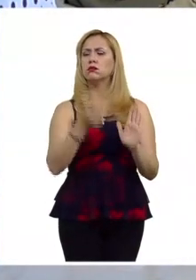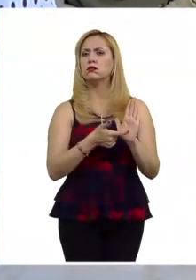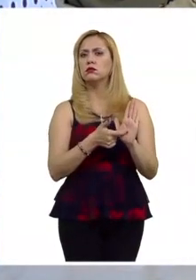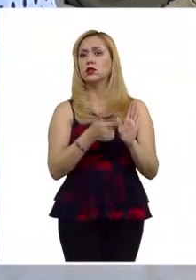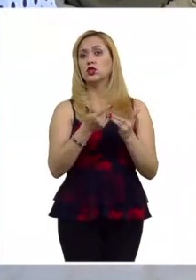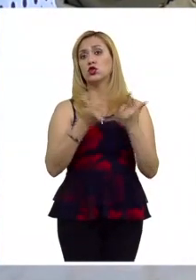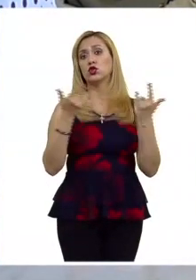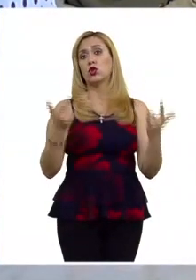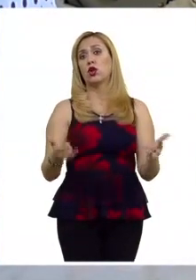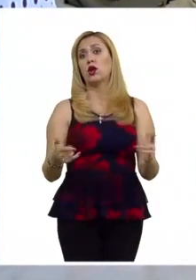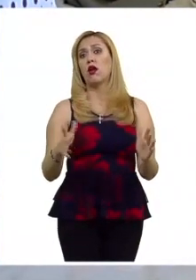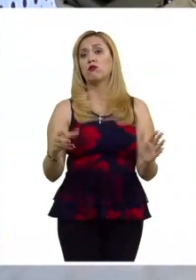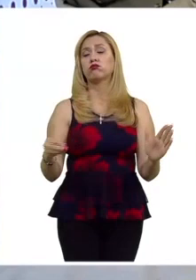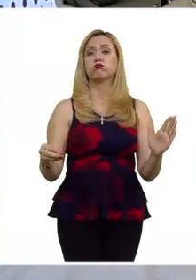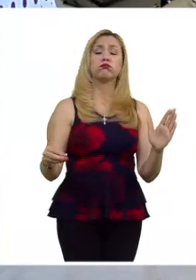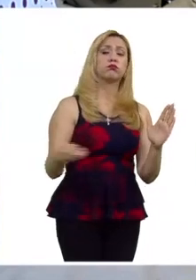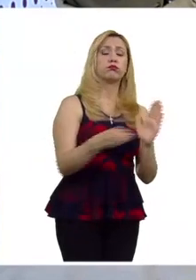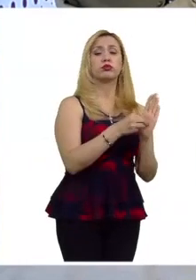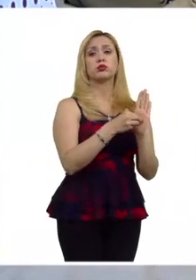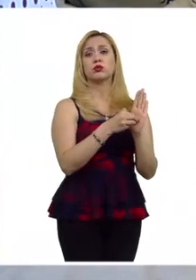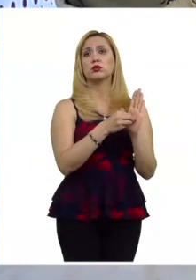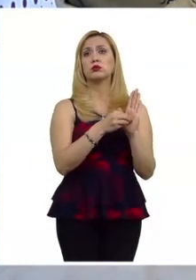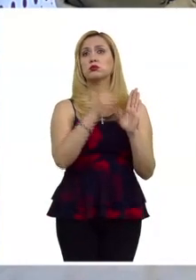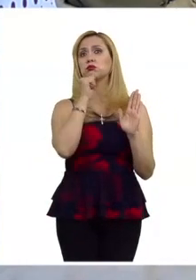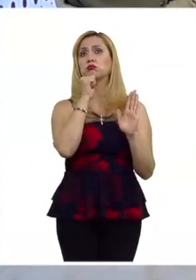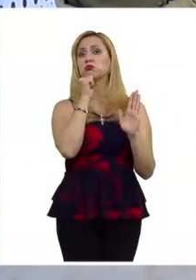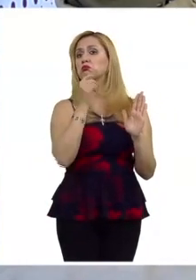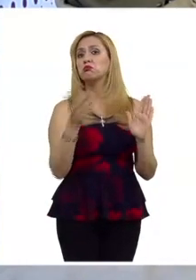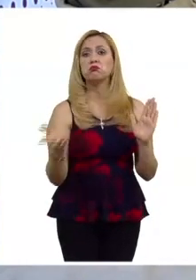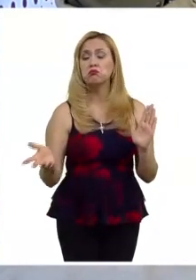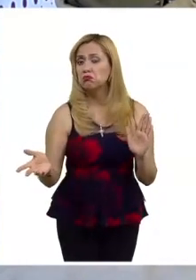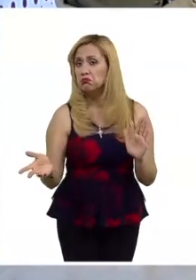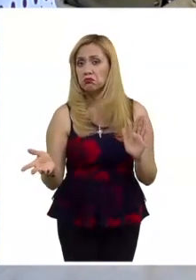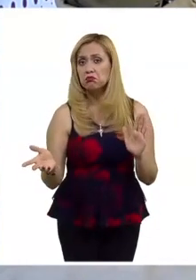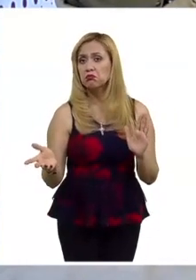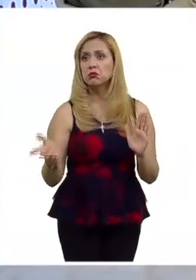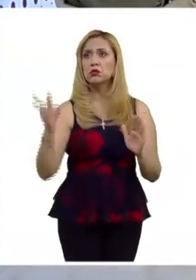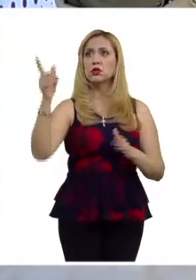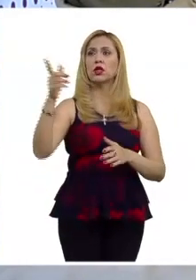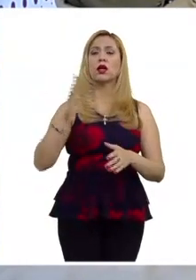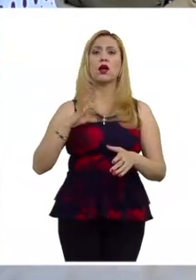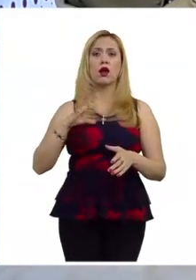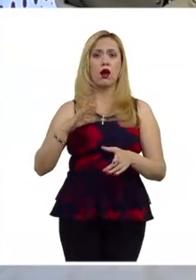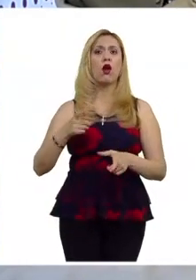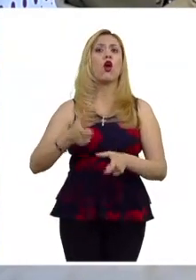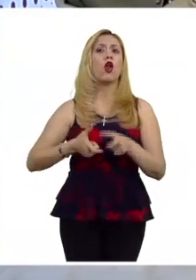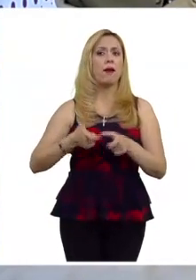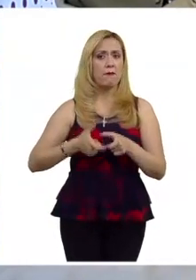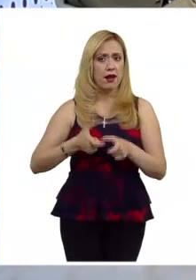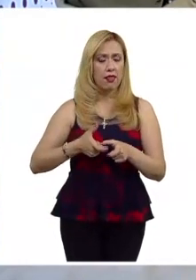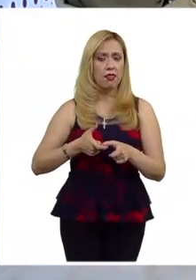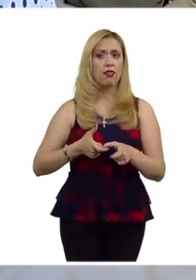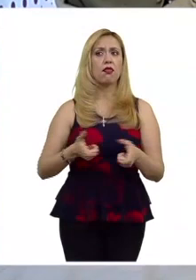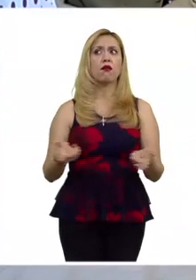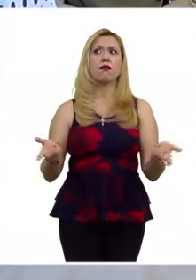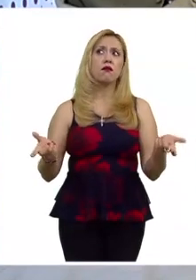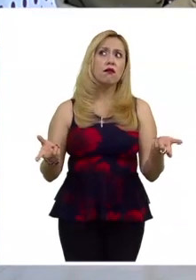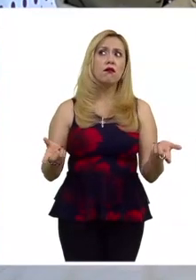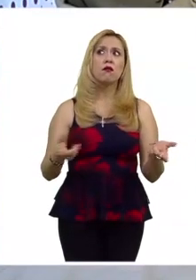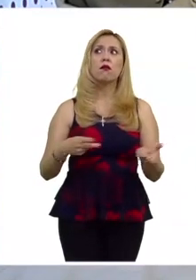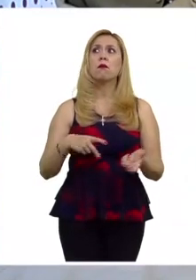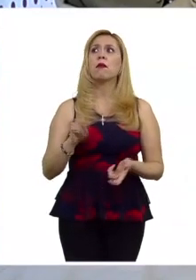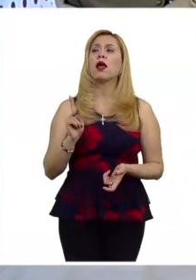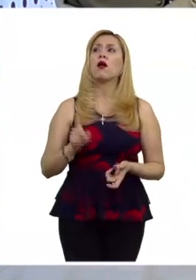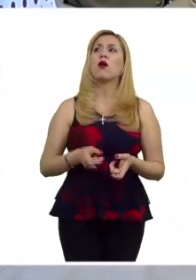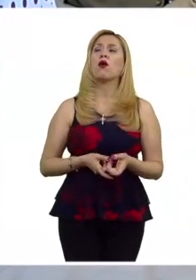históricamente más bien históricamente no han sido adoptadas como tal está la CONAPRED efectivamente pero digamos que